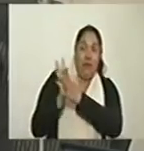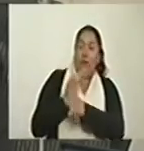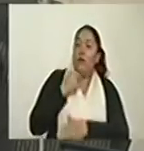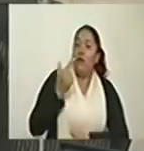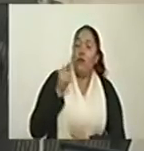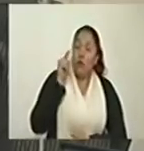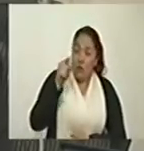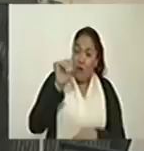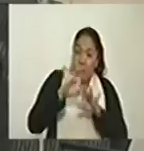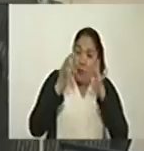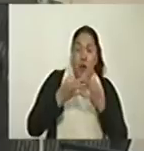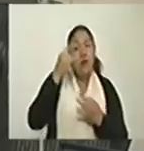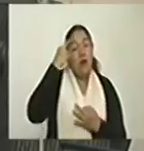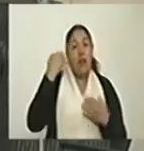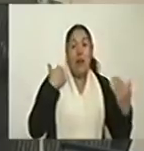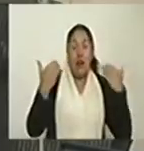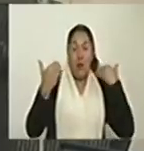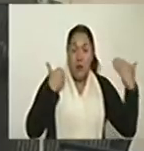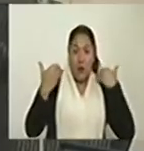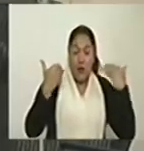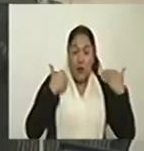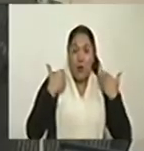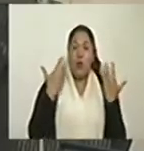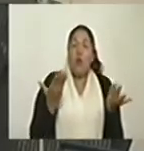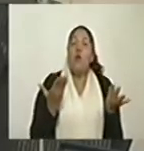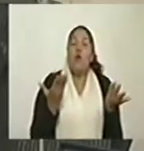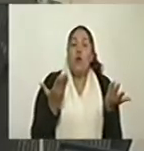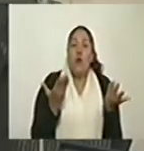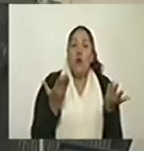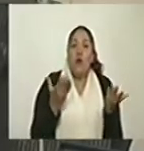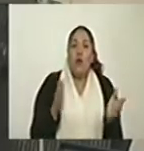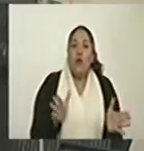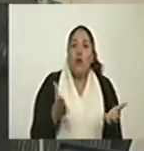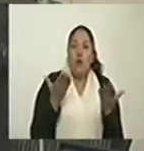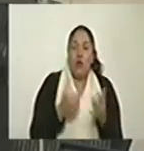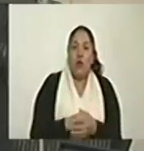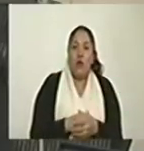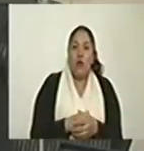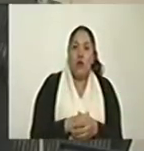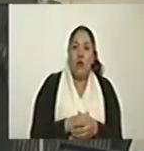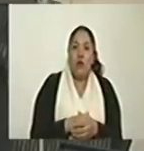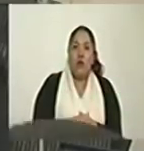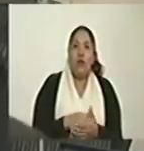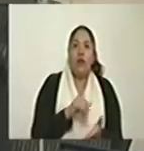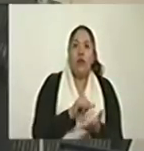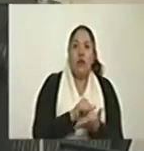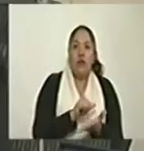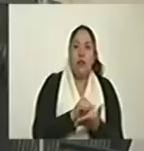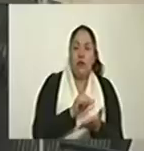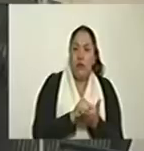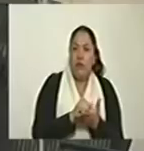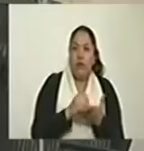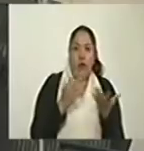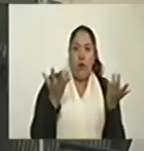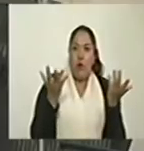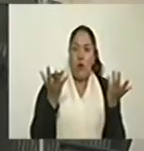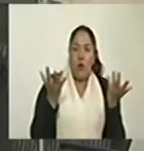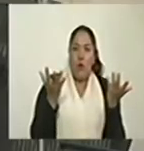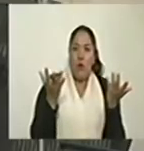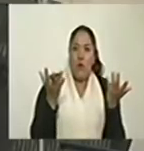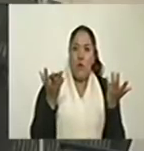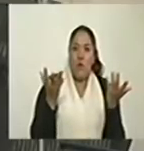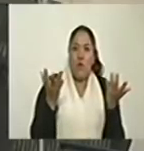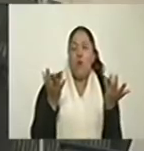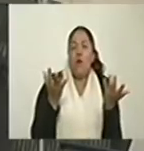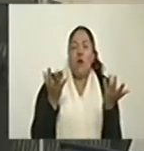ver una familia campesina mejorar ni su nivel de ingreso ni su calidad de vida por el que el entorno cocalero